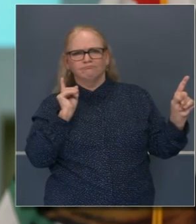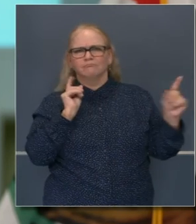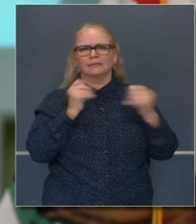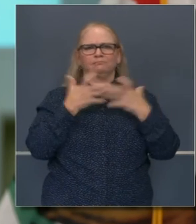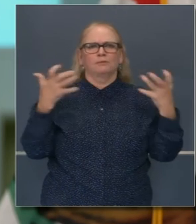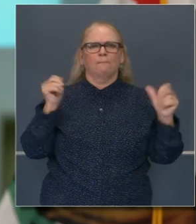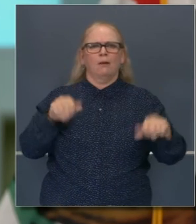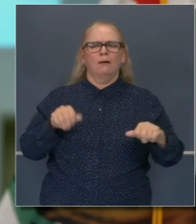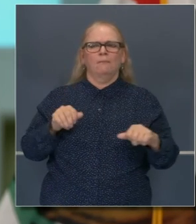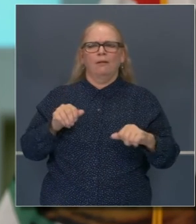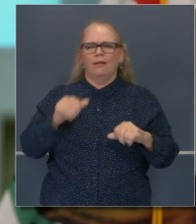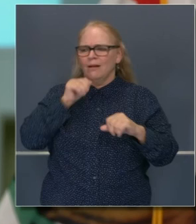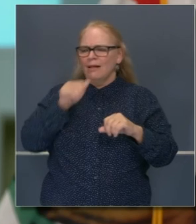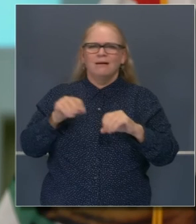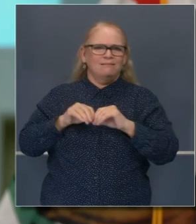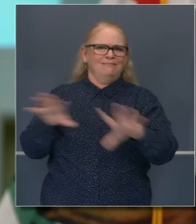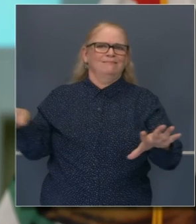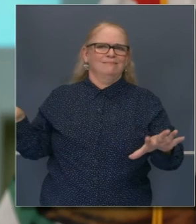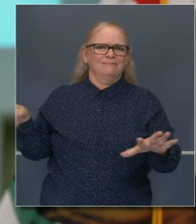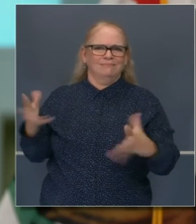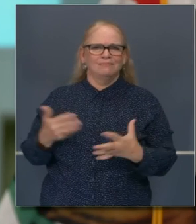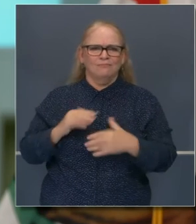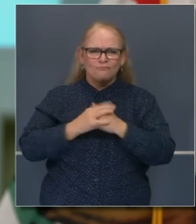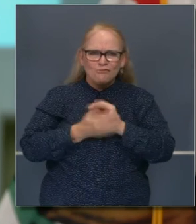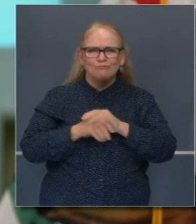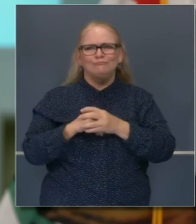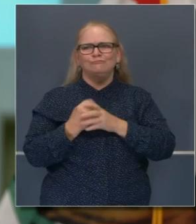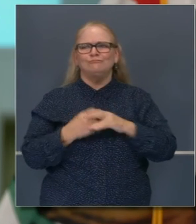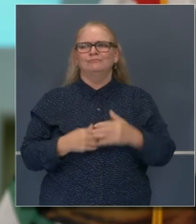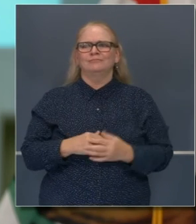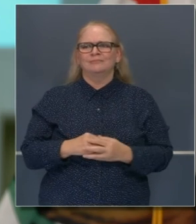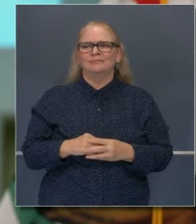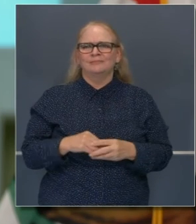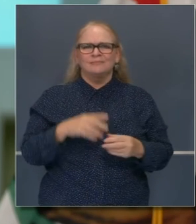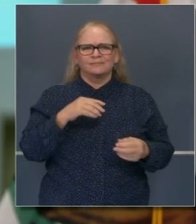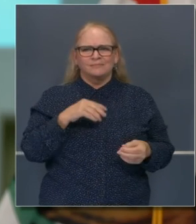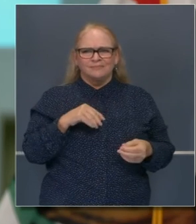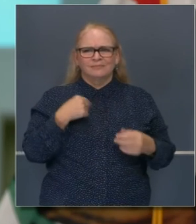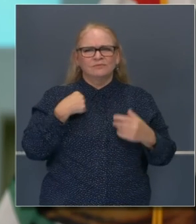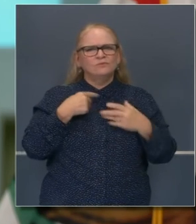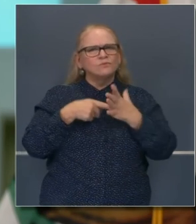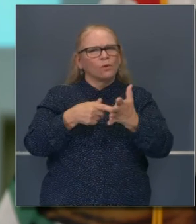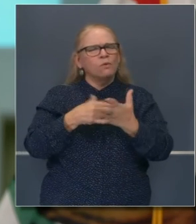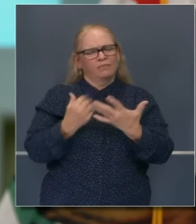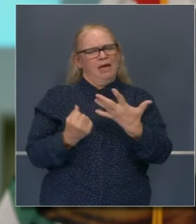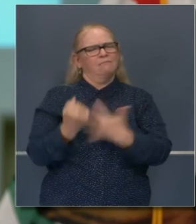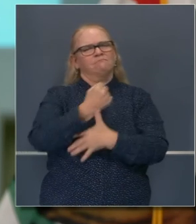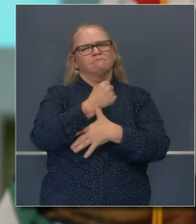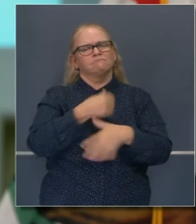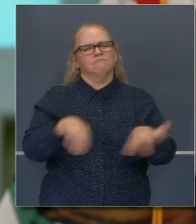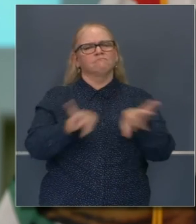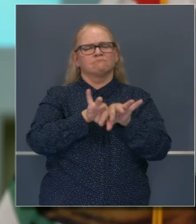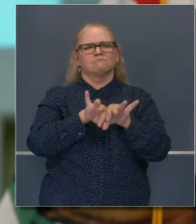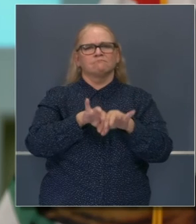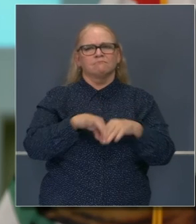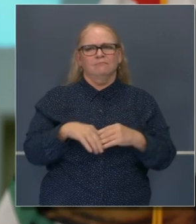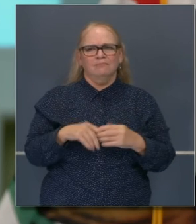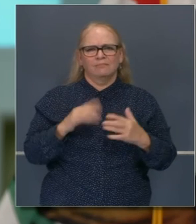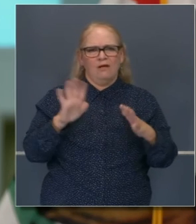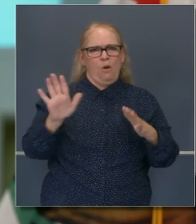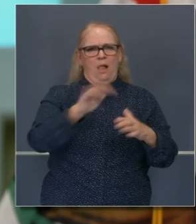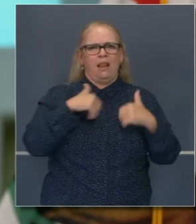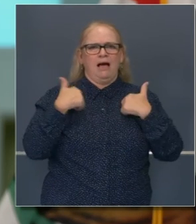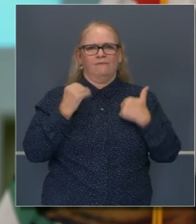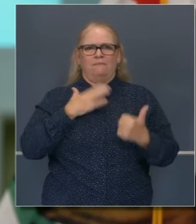cómo reducir el riesgo de esta enfermedad en la vida de personas y vidas perdidas.